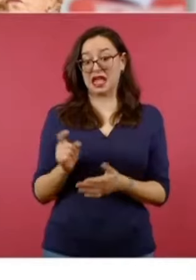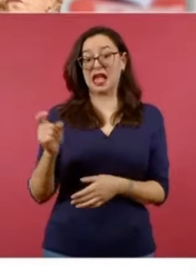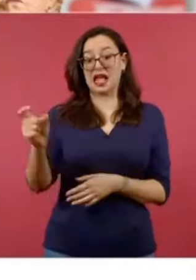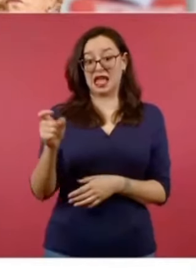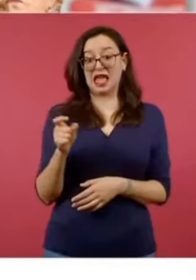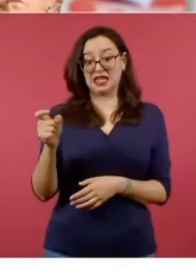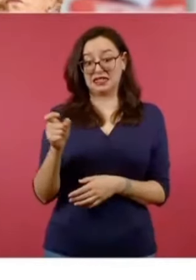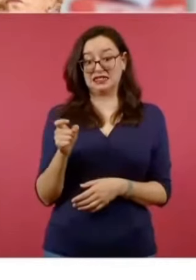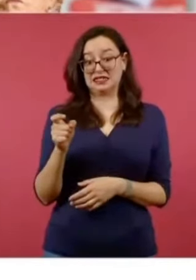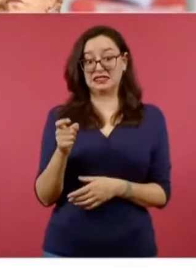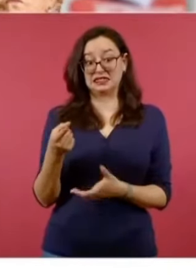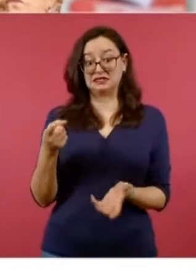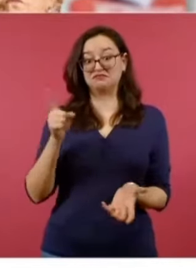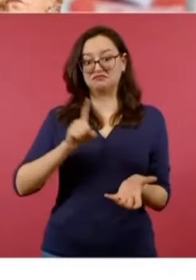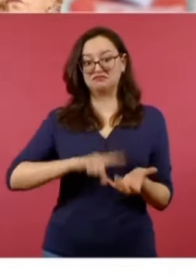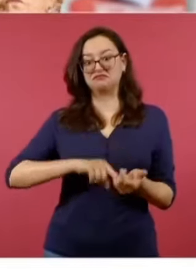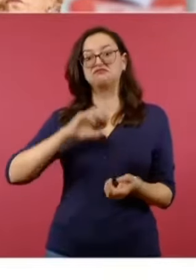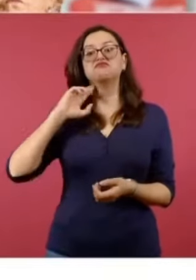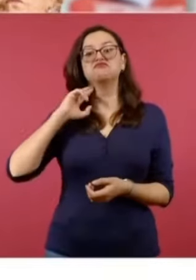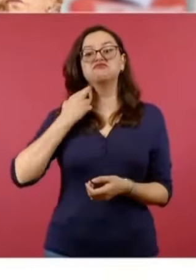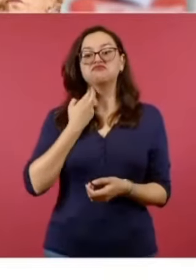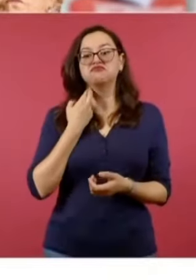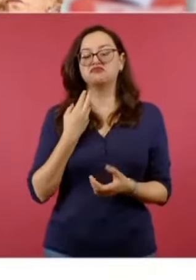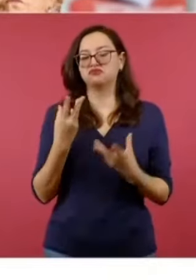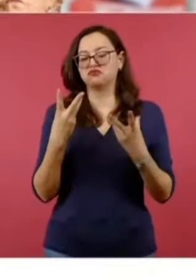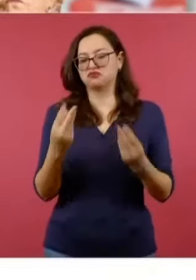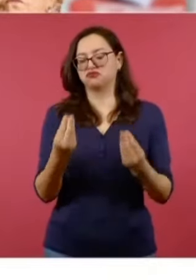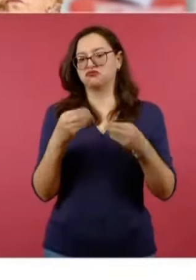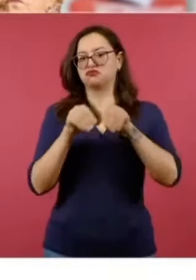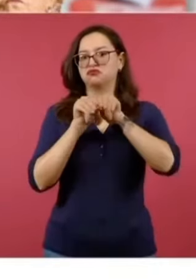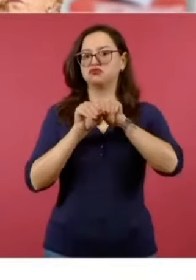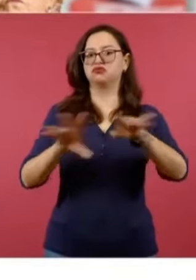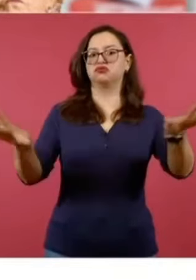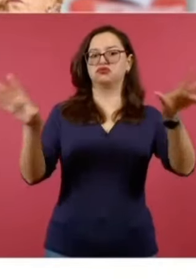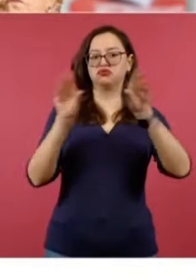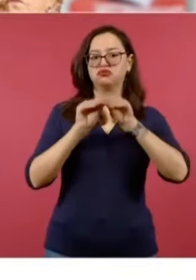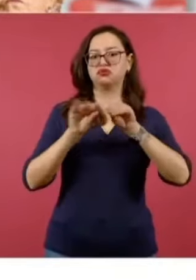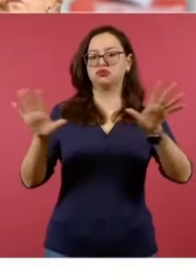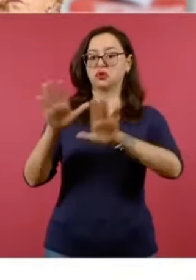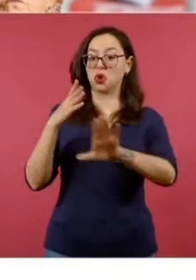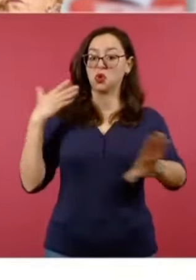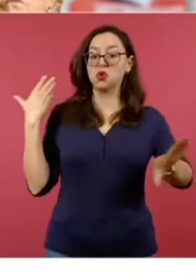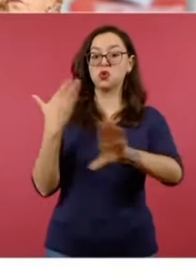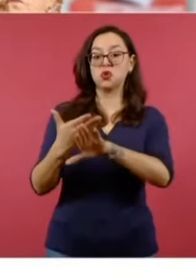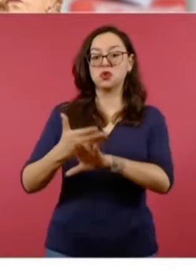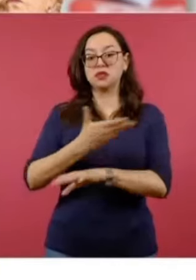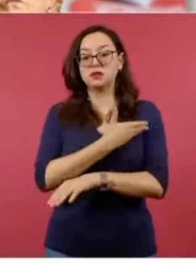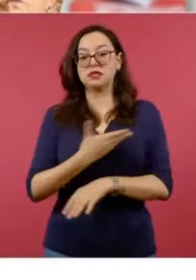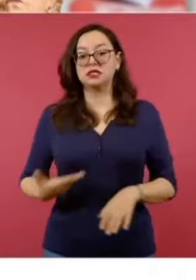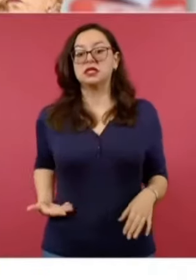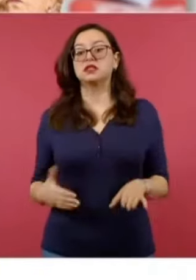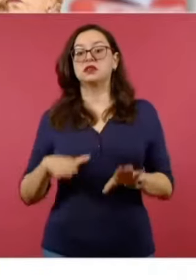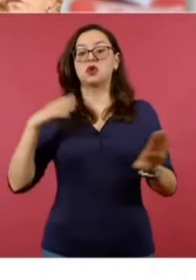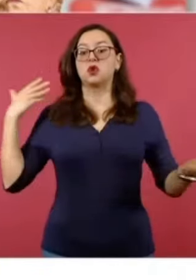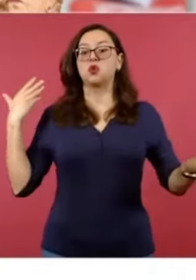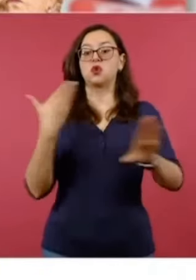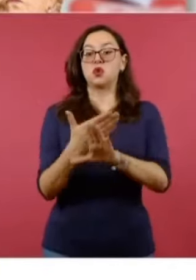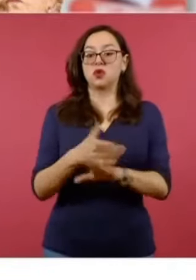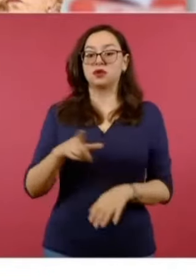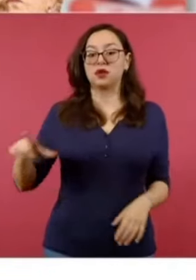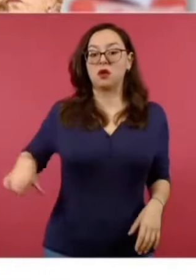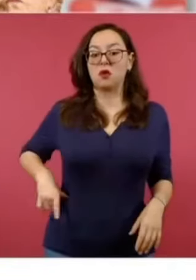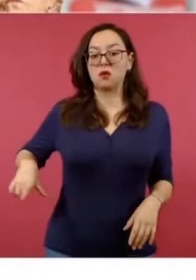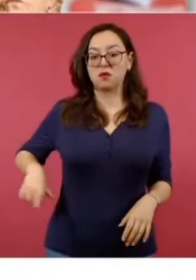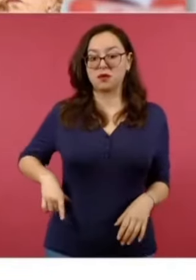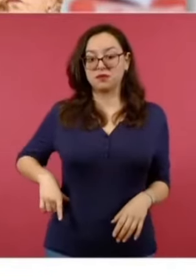ejércitos de bots que difunden las campañas contra el presidente de México y contra el gobierno. Este mensaje